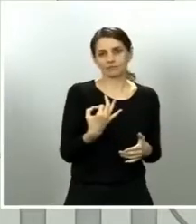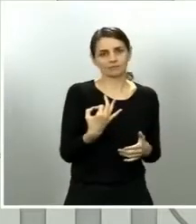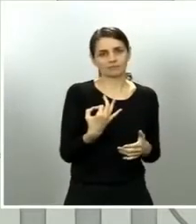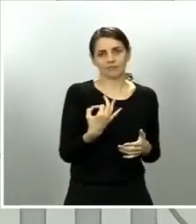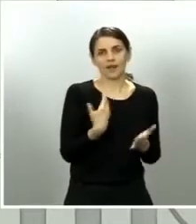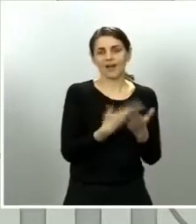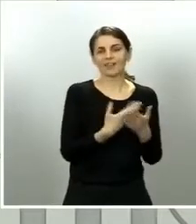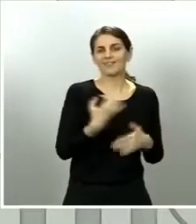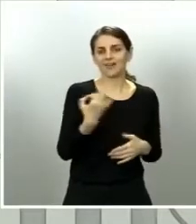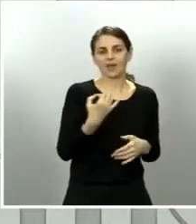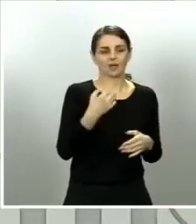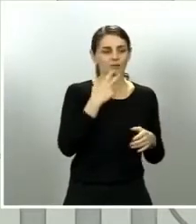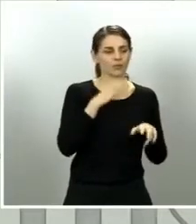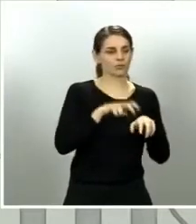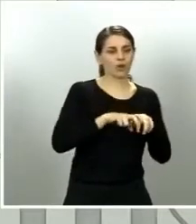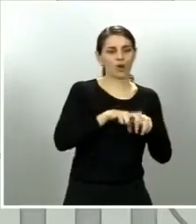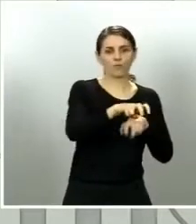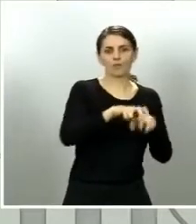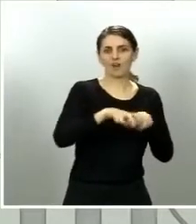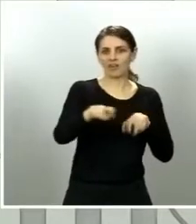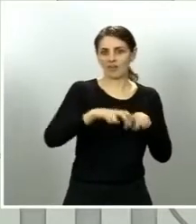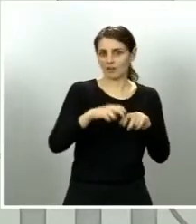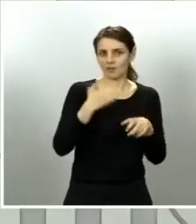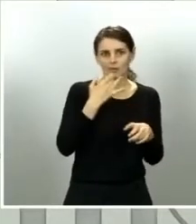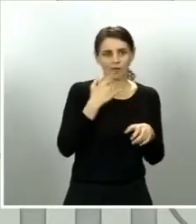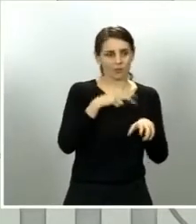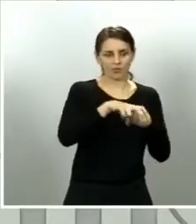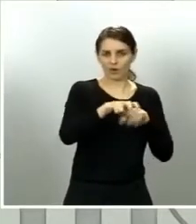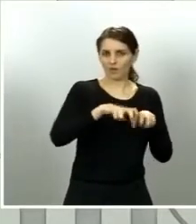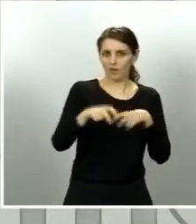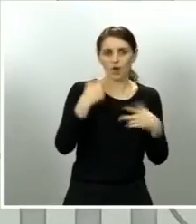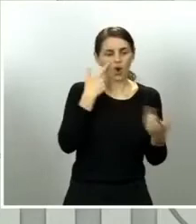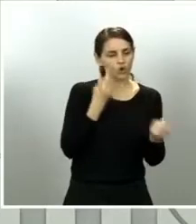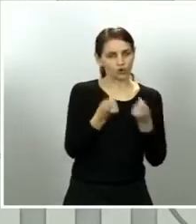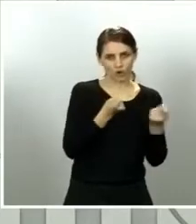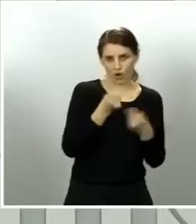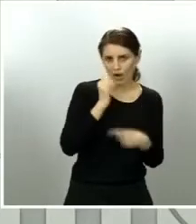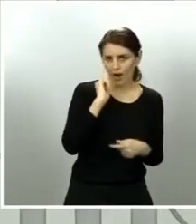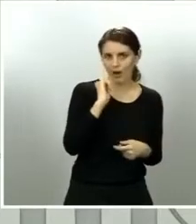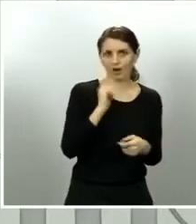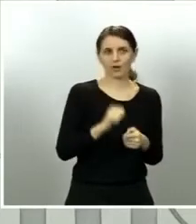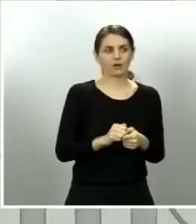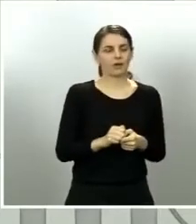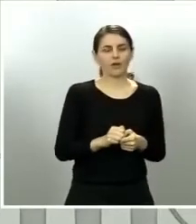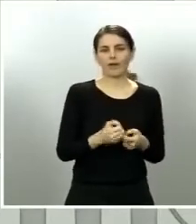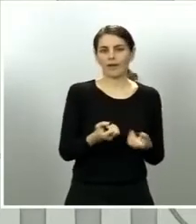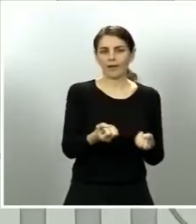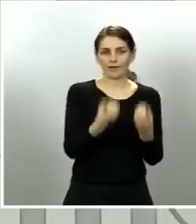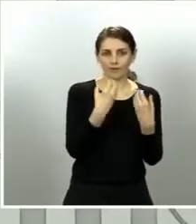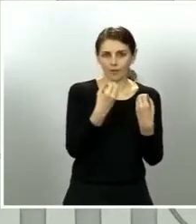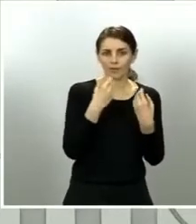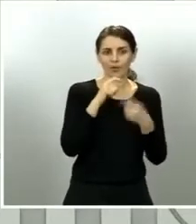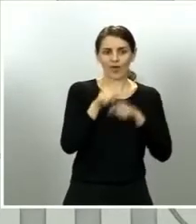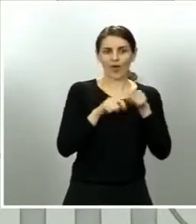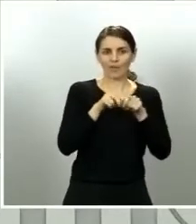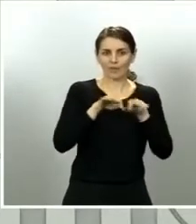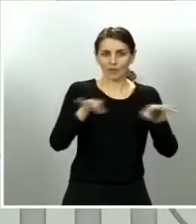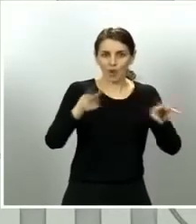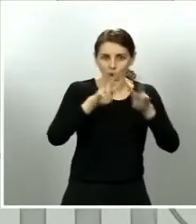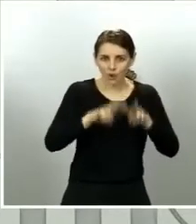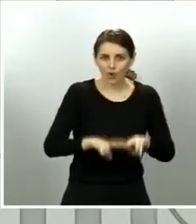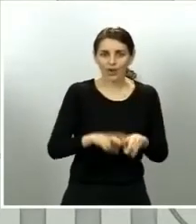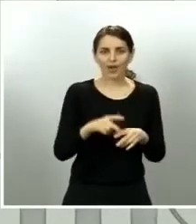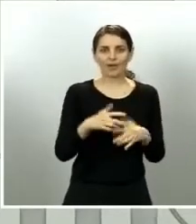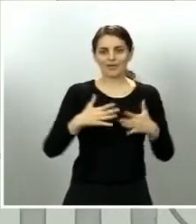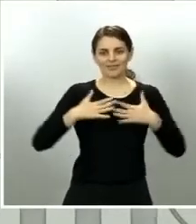se produce fuera de este perímetro y una información epidemiológica sanitaria económica que esté